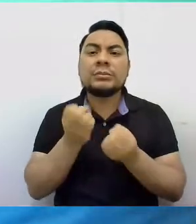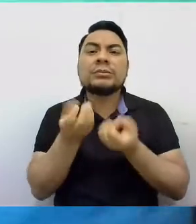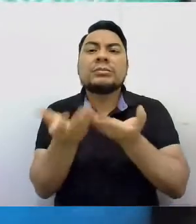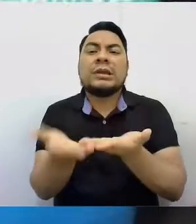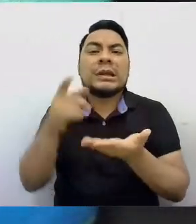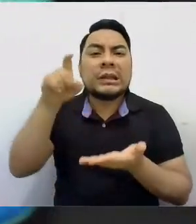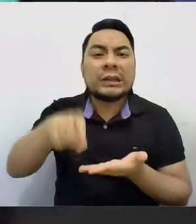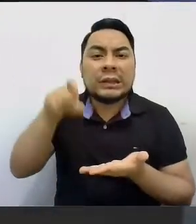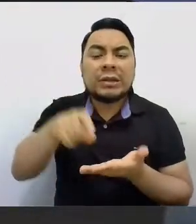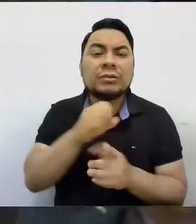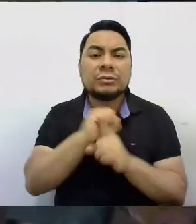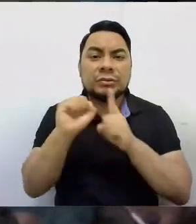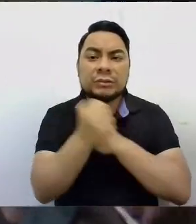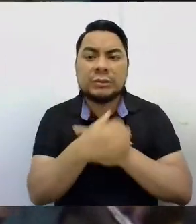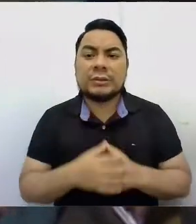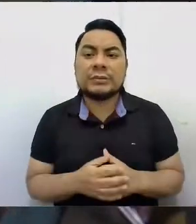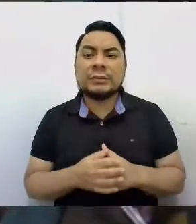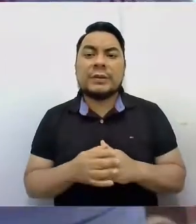sociales.